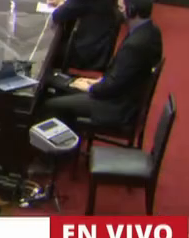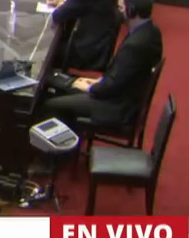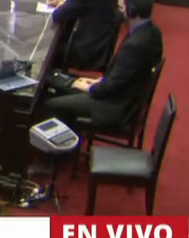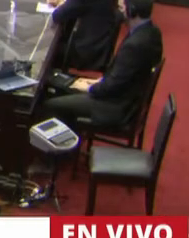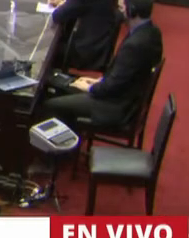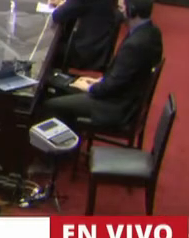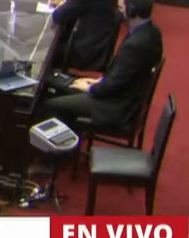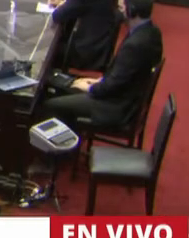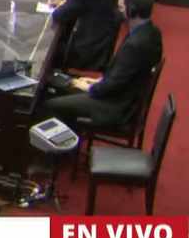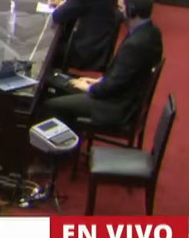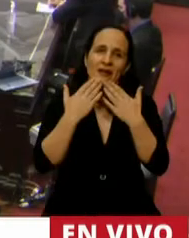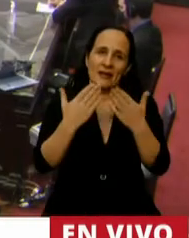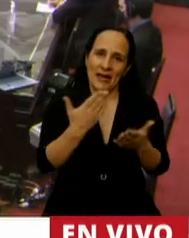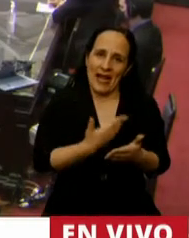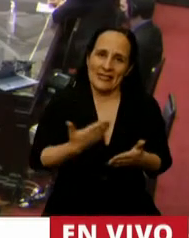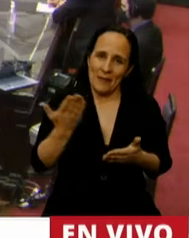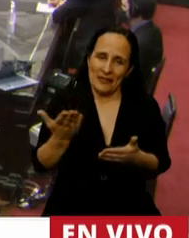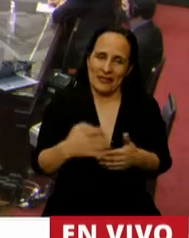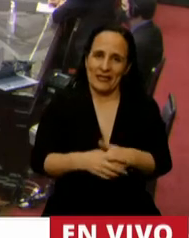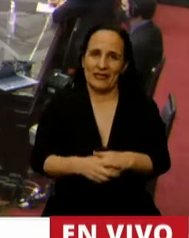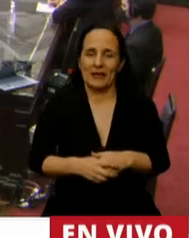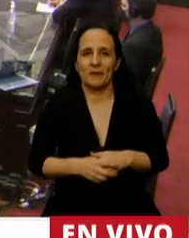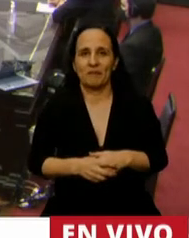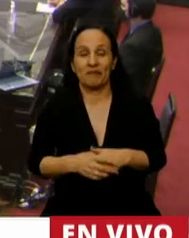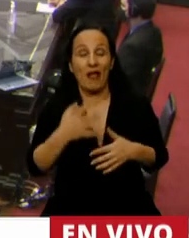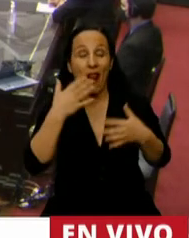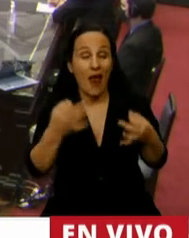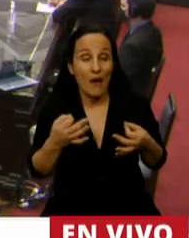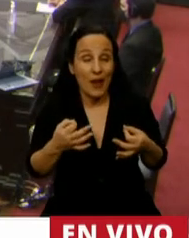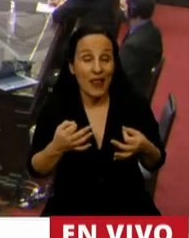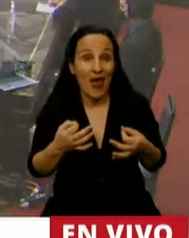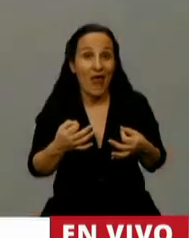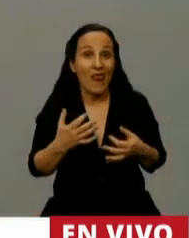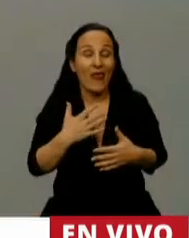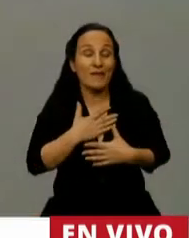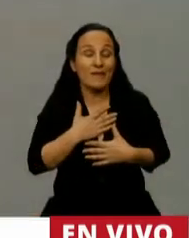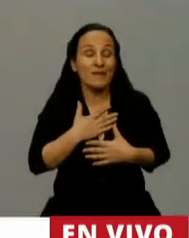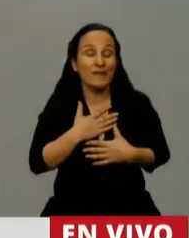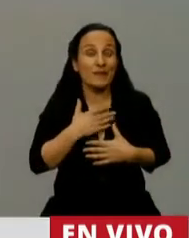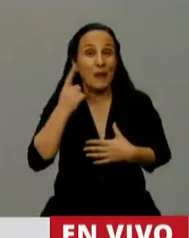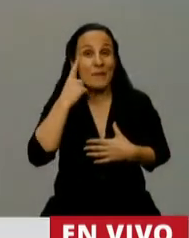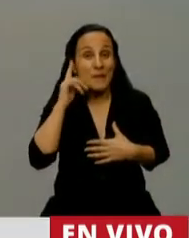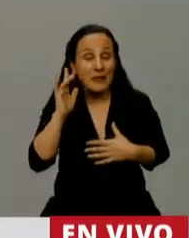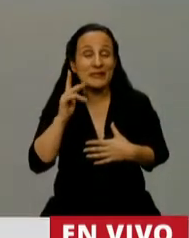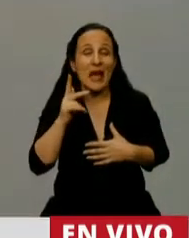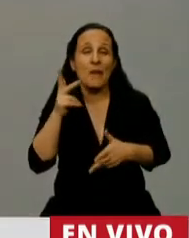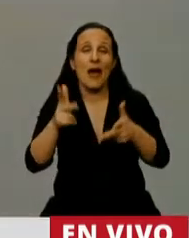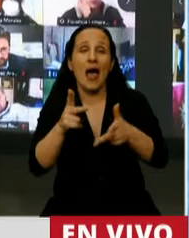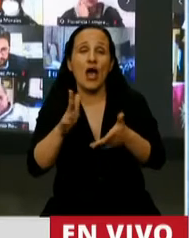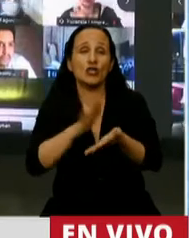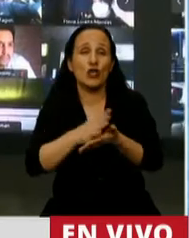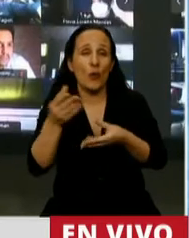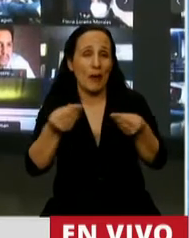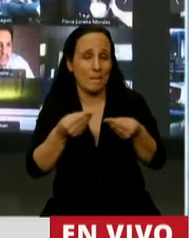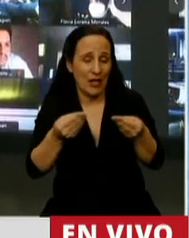Gracias, señor Presidente. La verdad que pensaba hablar solamente del presupuesto,